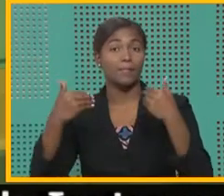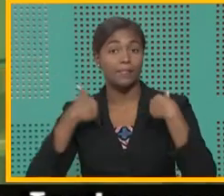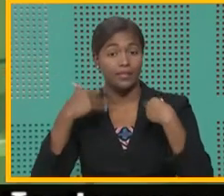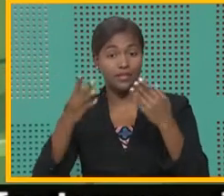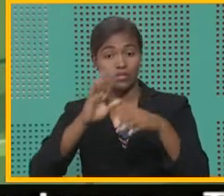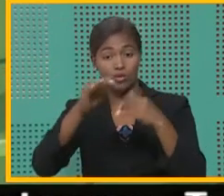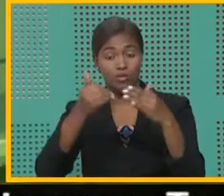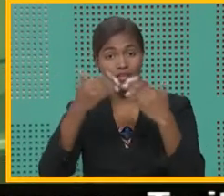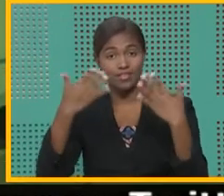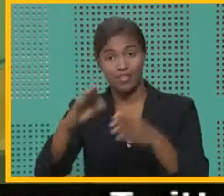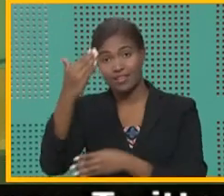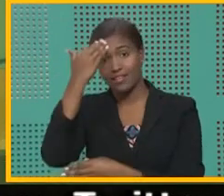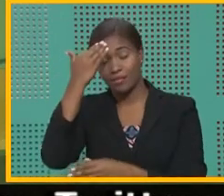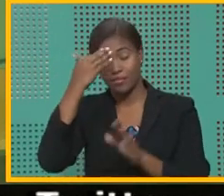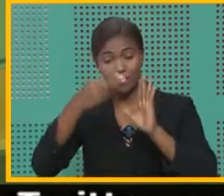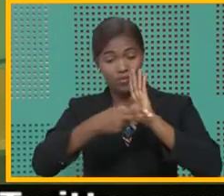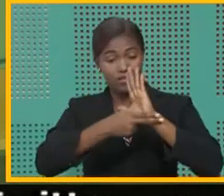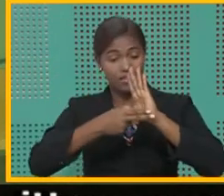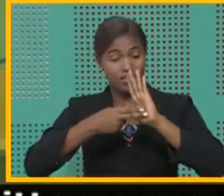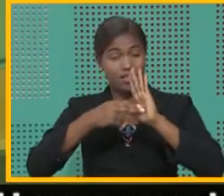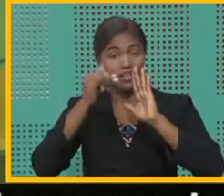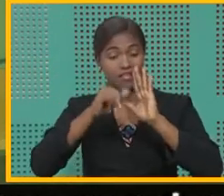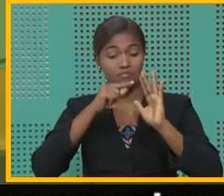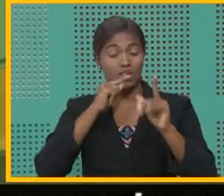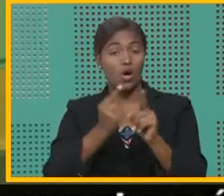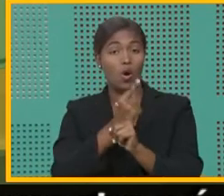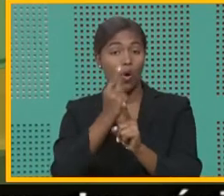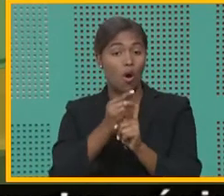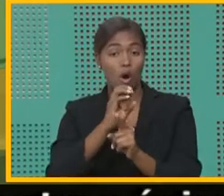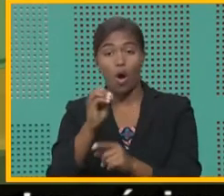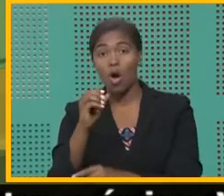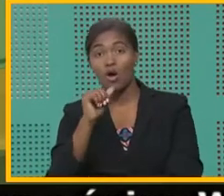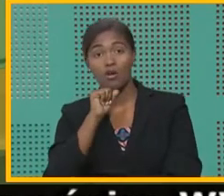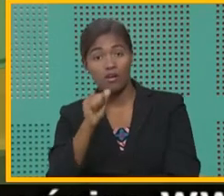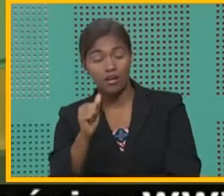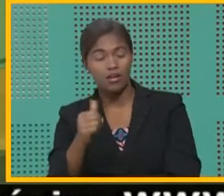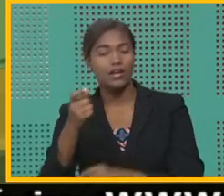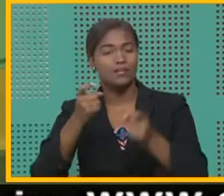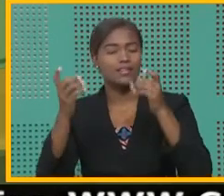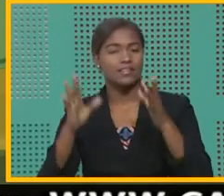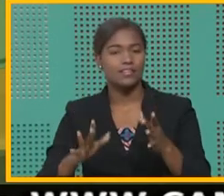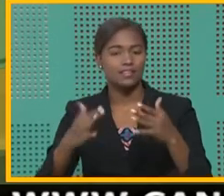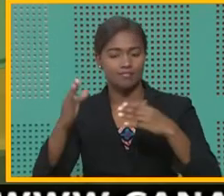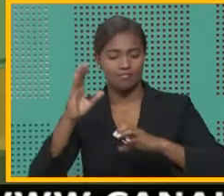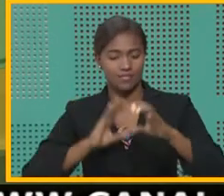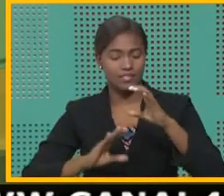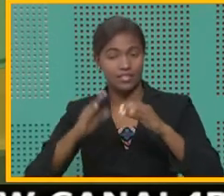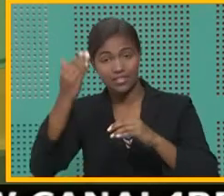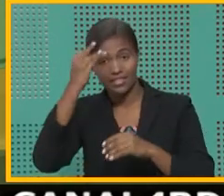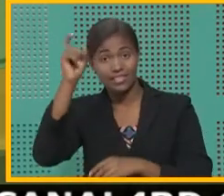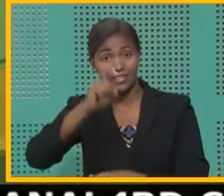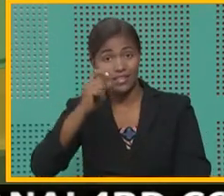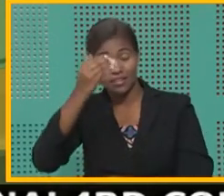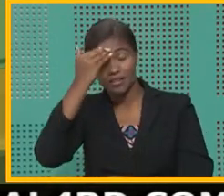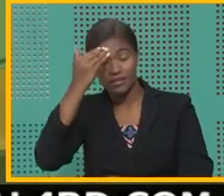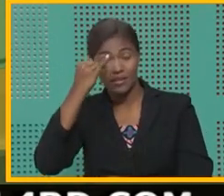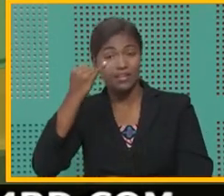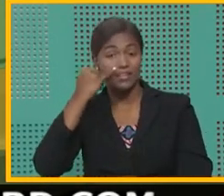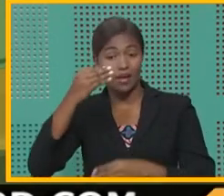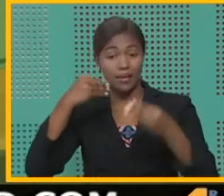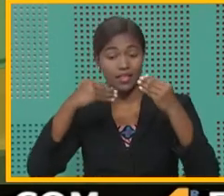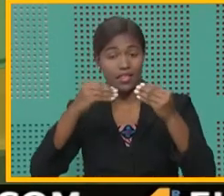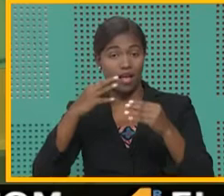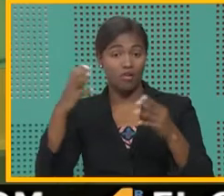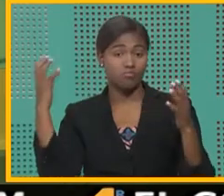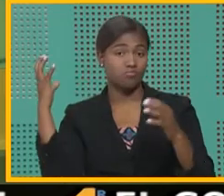sabemos que un etiqueta es eficiente o no, la administración sí tiene que saber que si me están vendiendo un